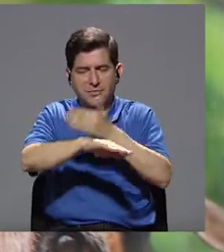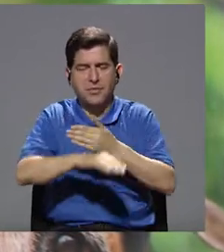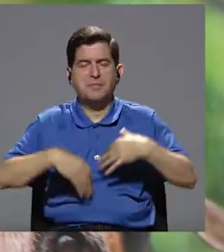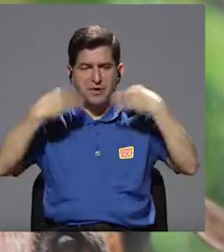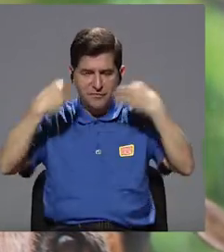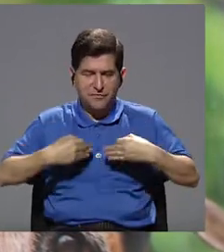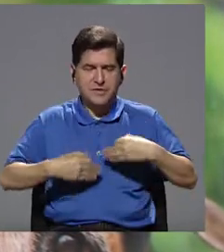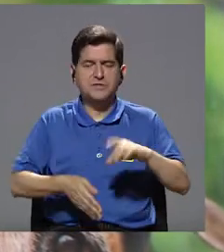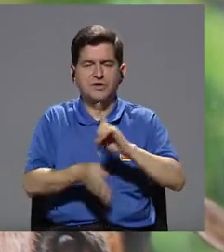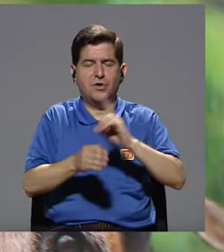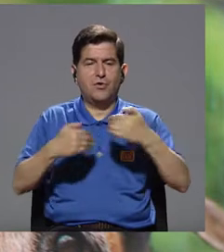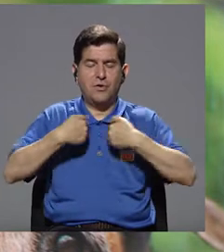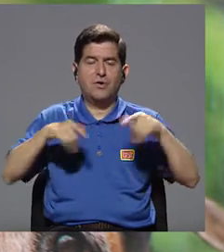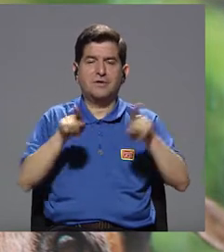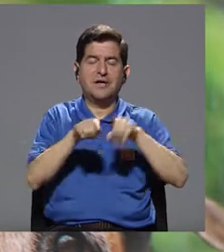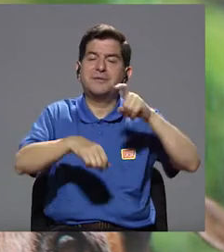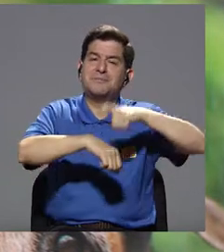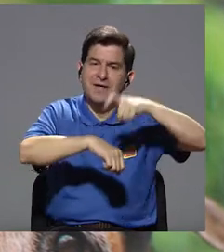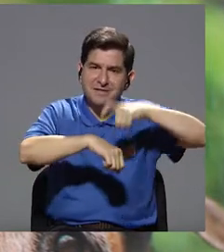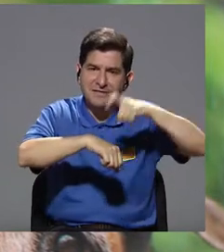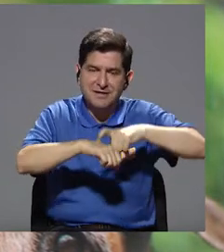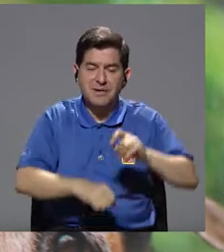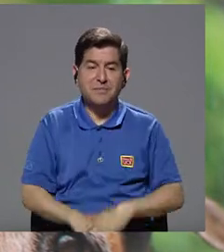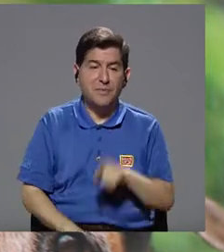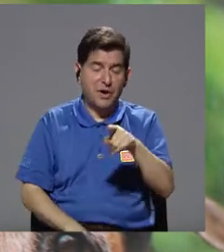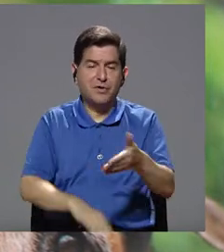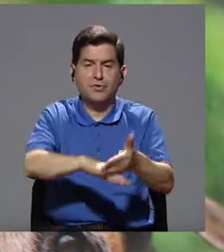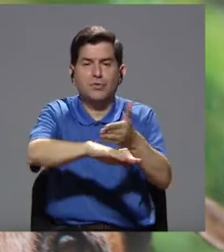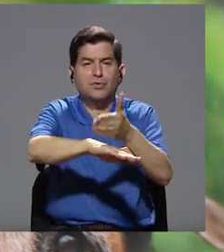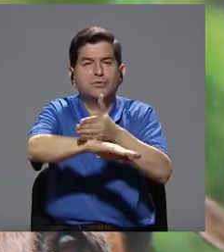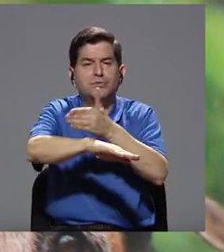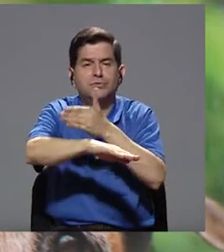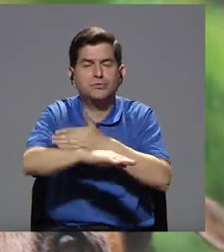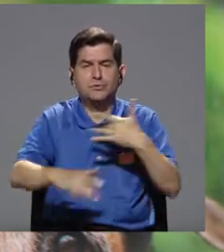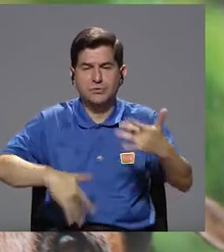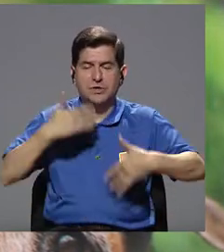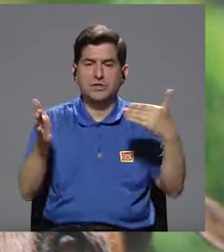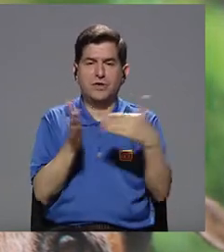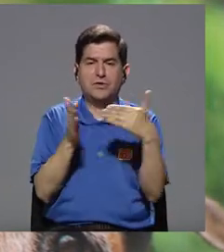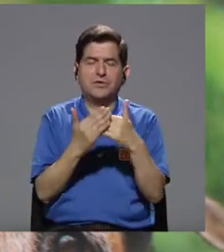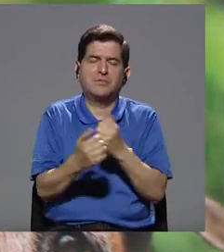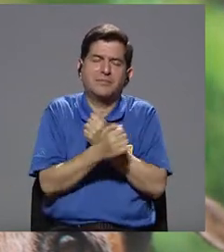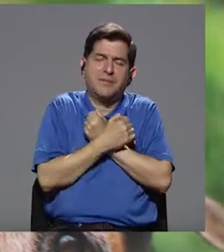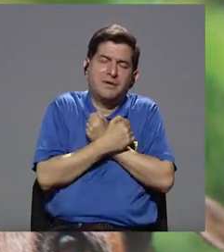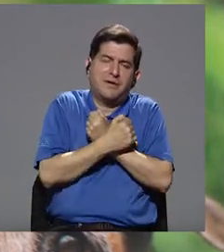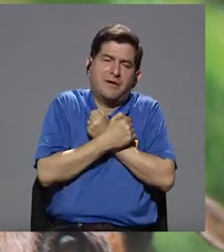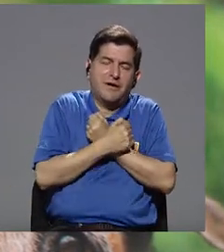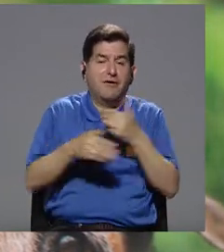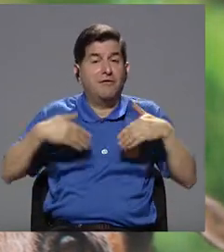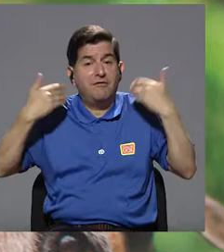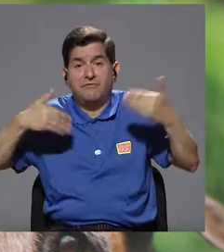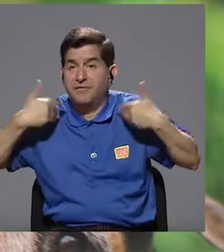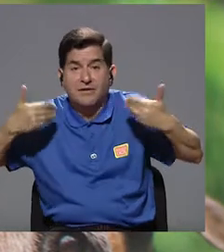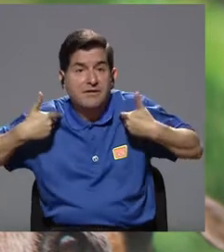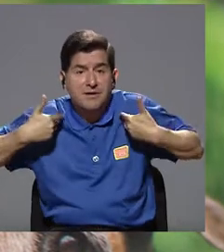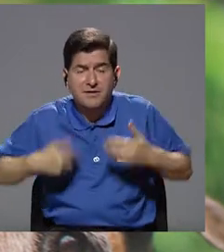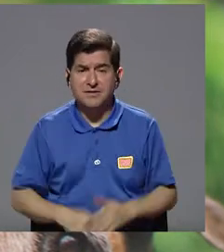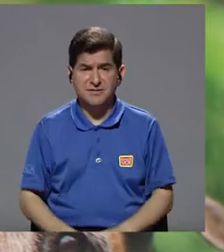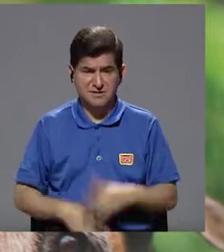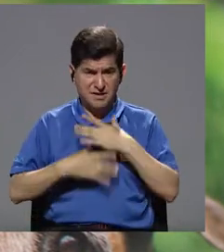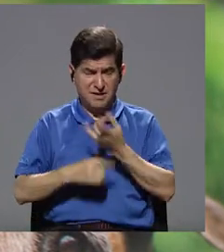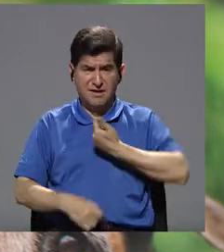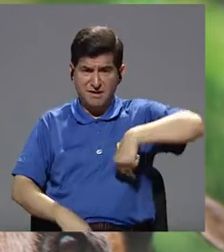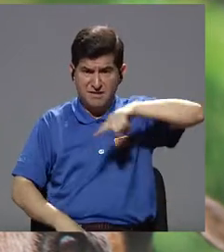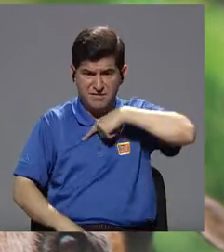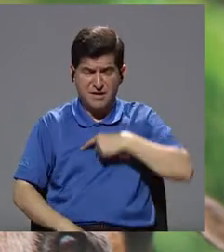recuperación veterinaria, ocupamos otro tiempo para que se puedan recuperar y que se puedan sentir de nuevo amados, que se puedan sentir felices, porque lo